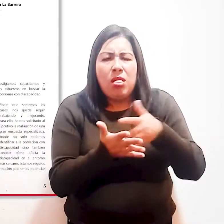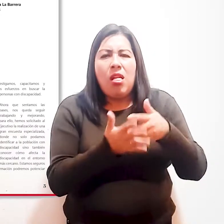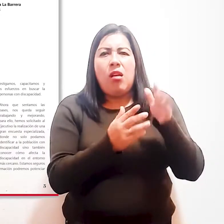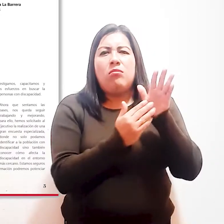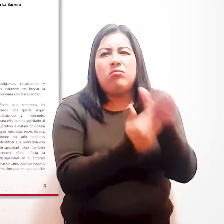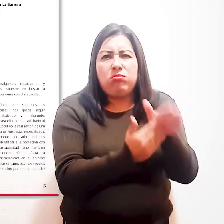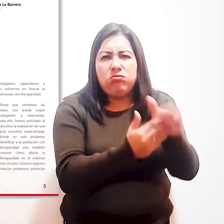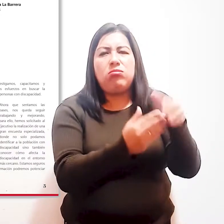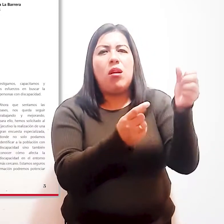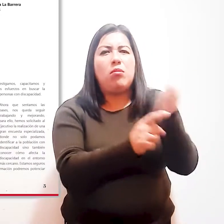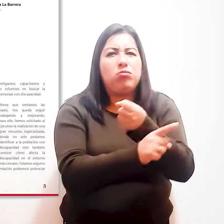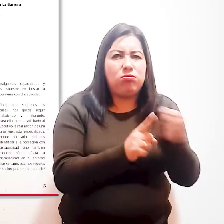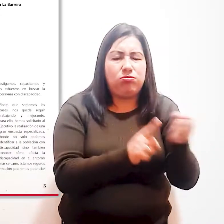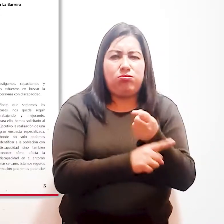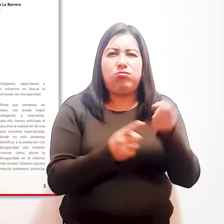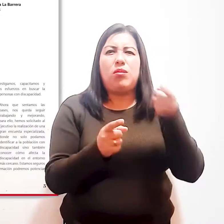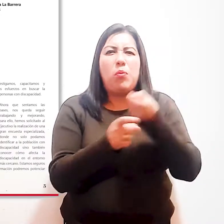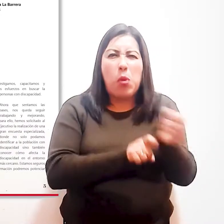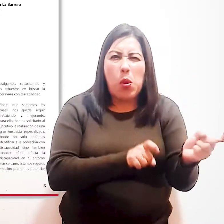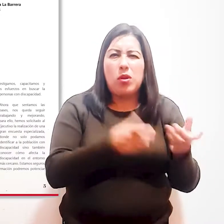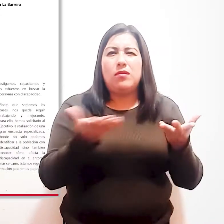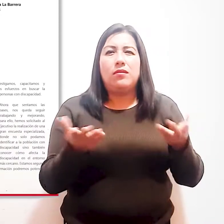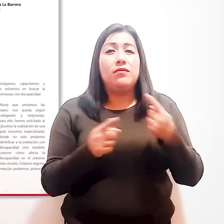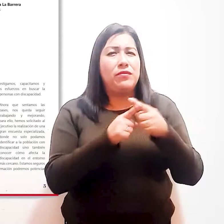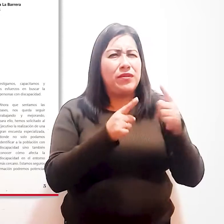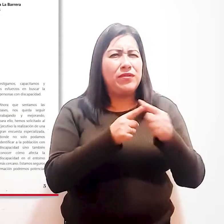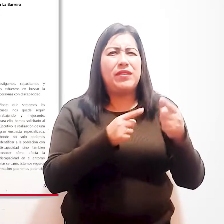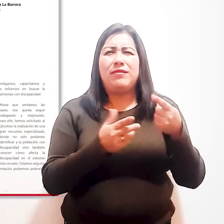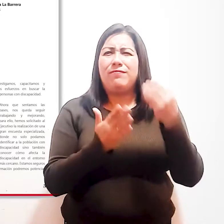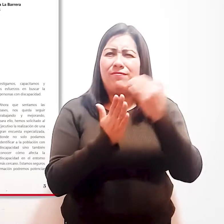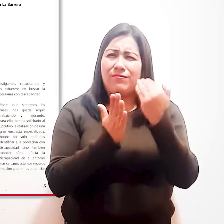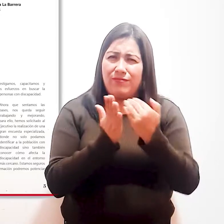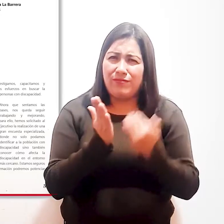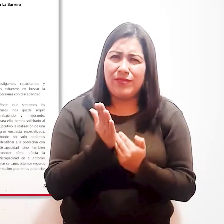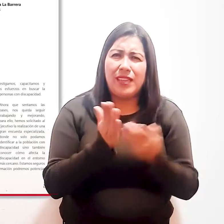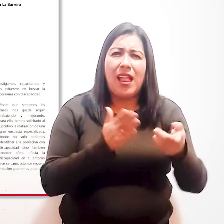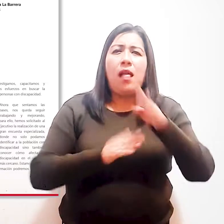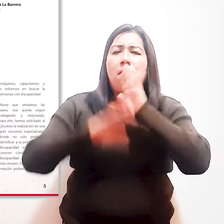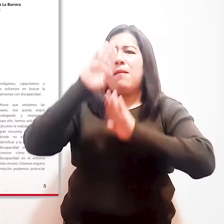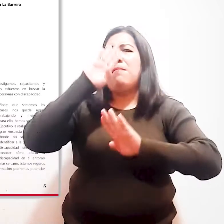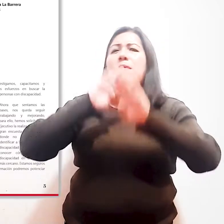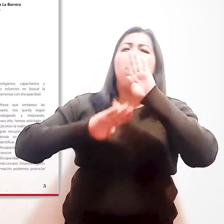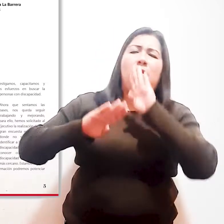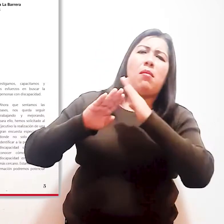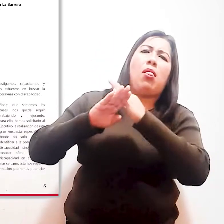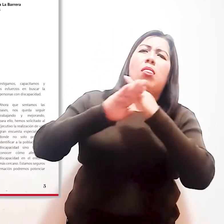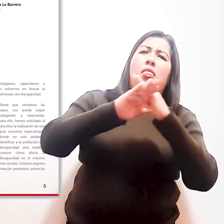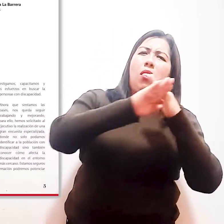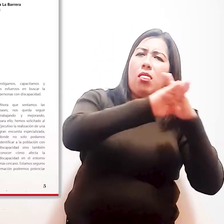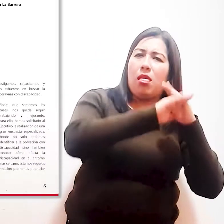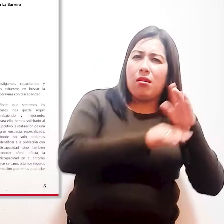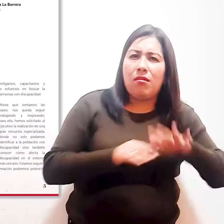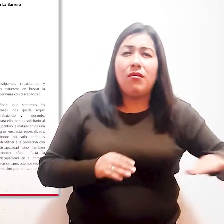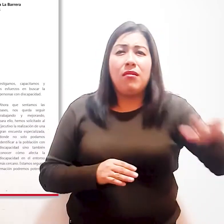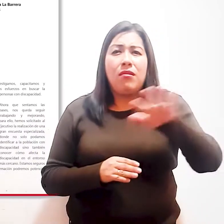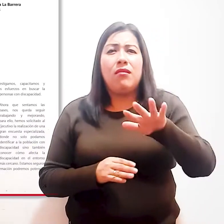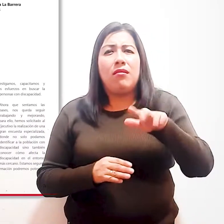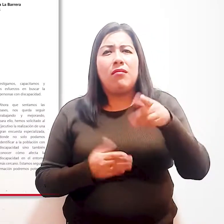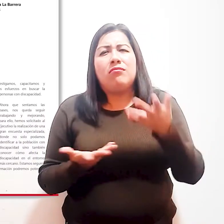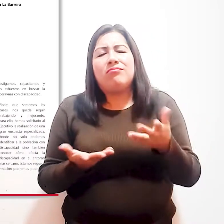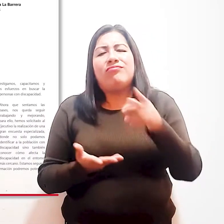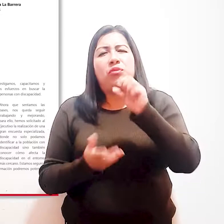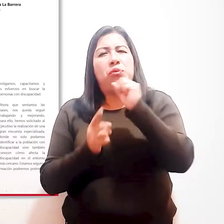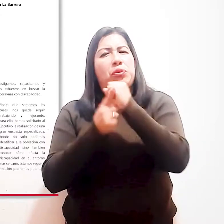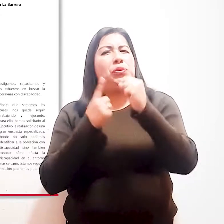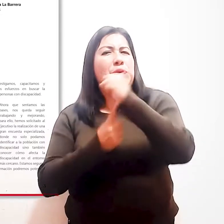la explotación y la violencia y se enfrentan a numerosas barreras que les restringen el acceso a una sociedad que está aprendiendo a